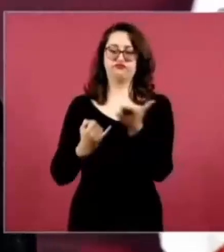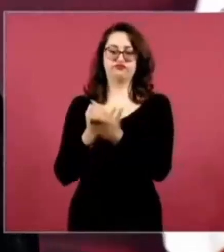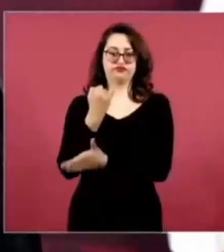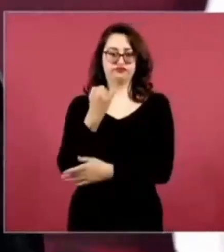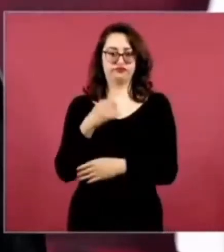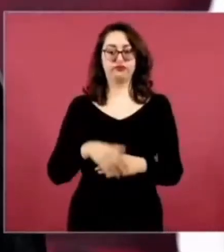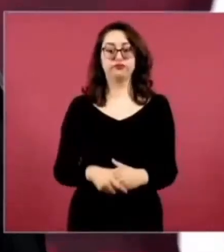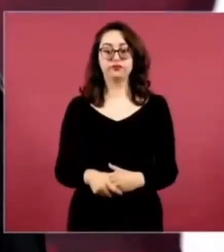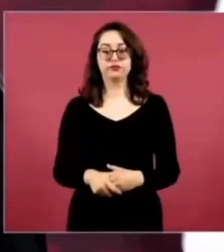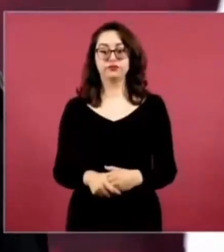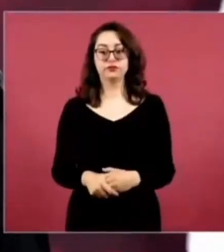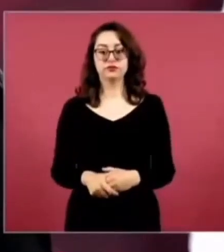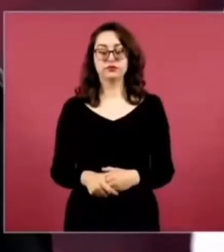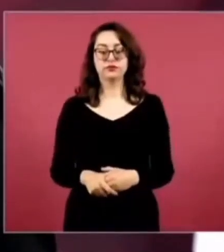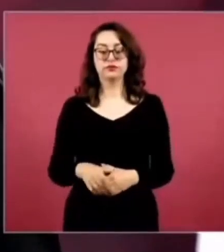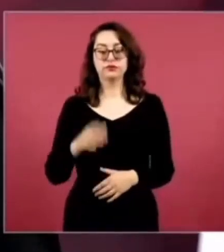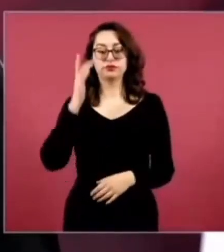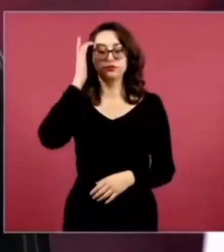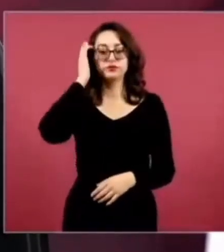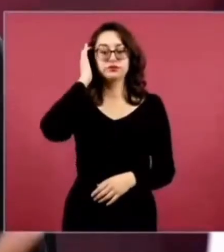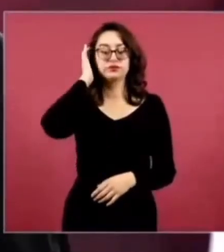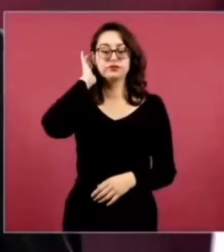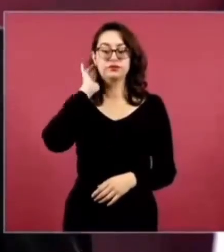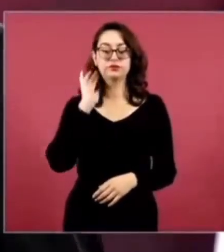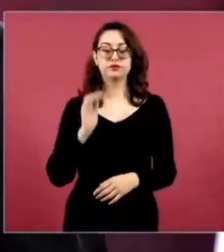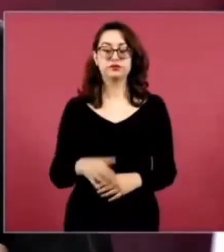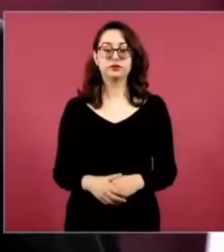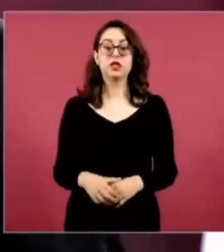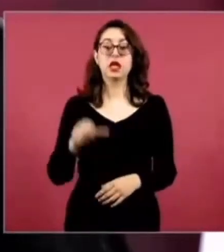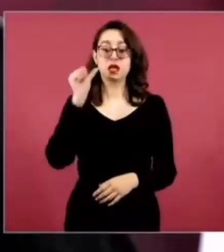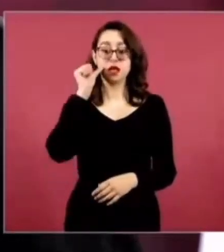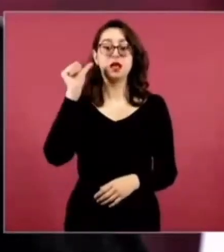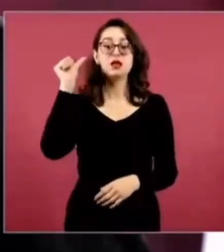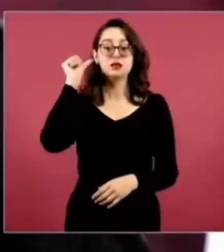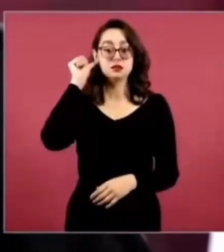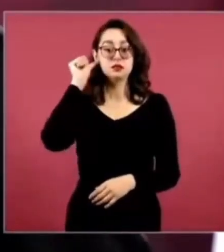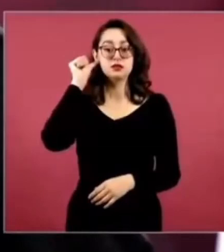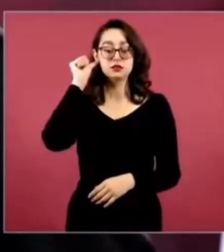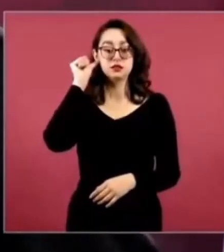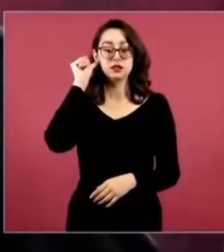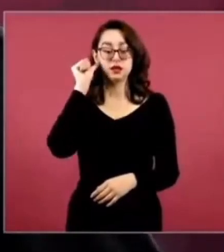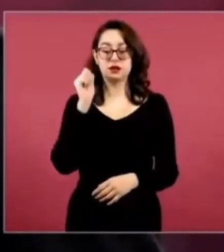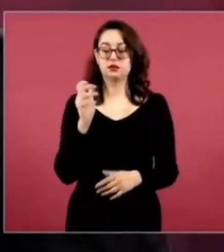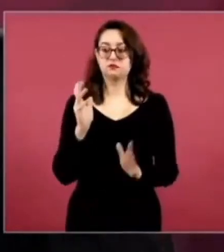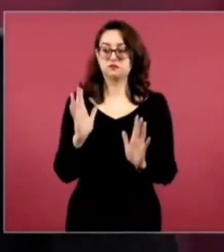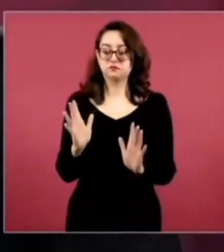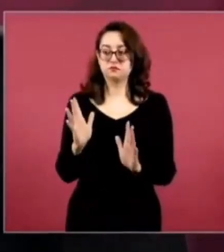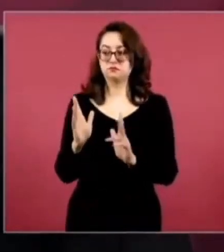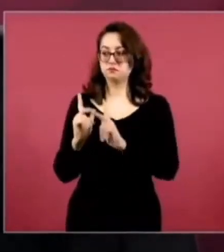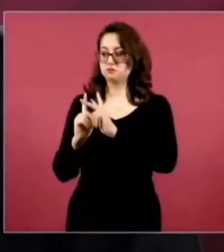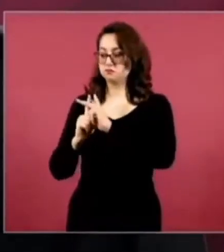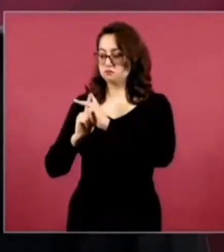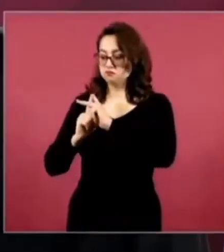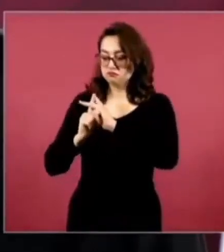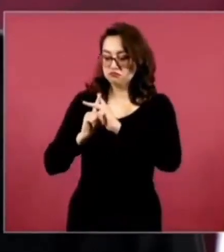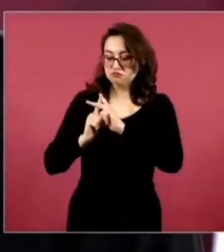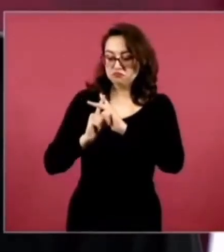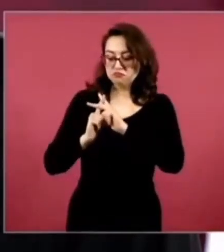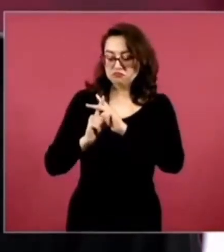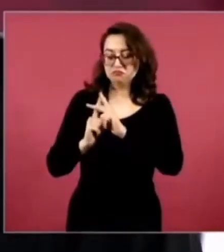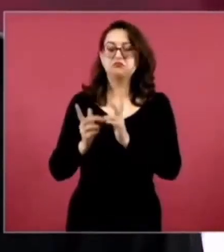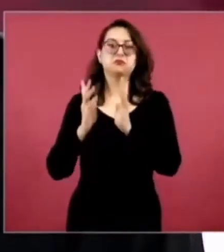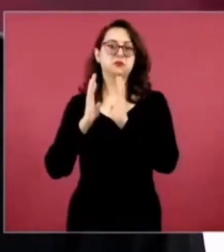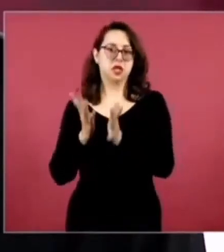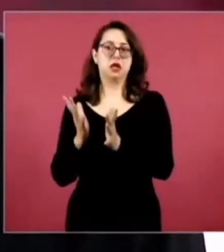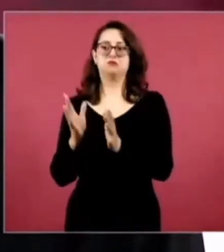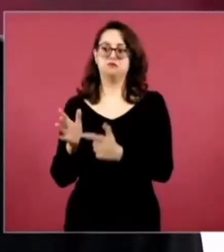Y ayer se dio a conocer el resultado de las encuestas y